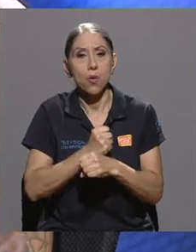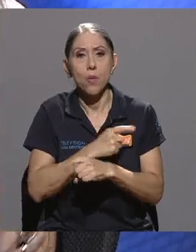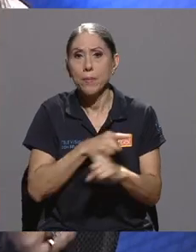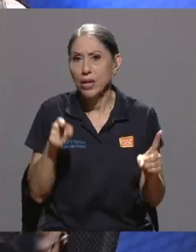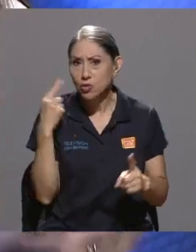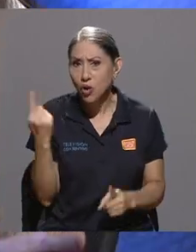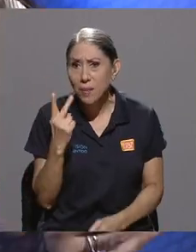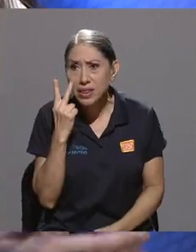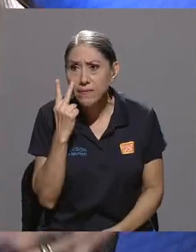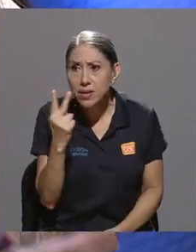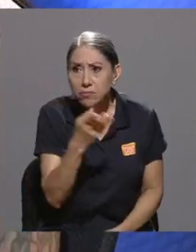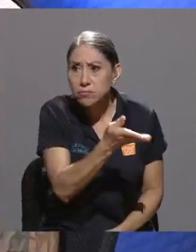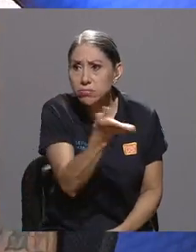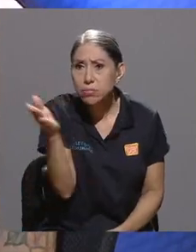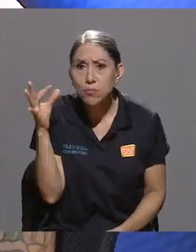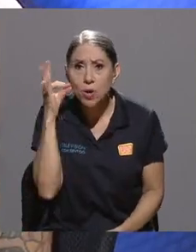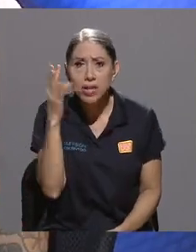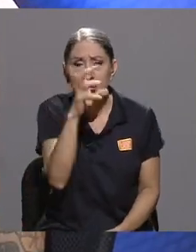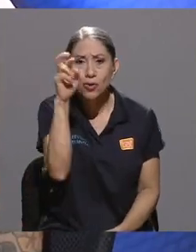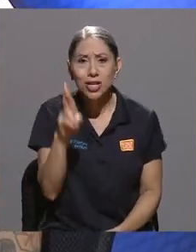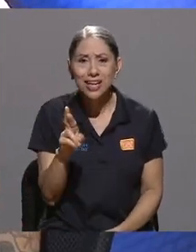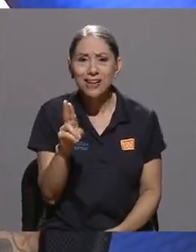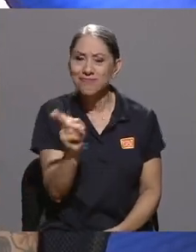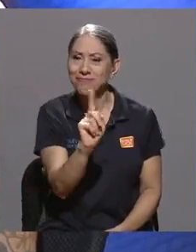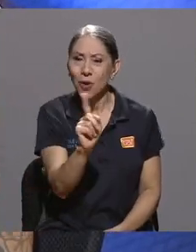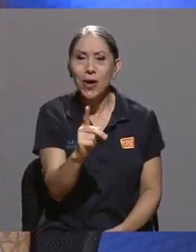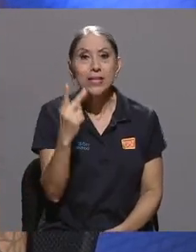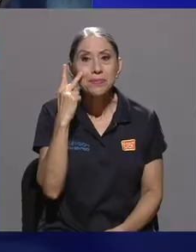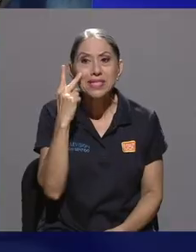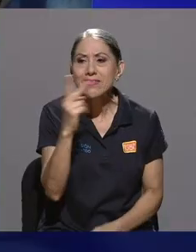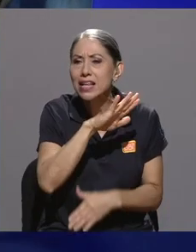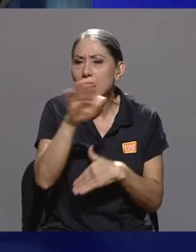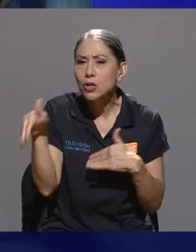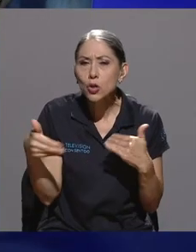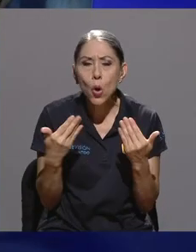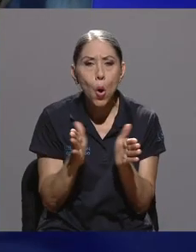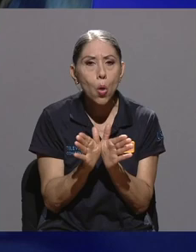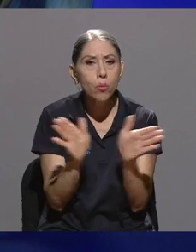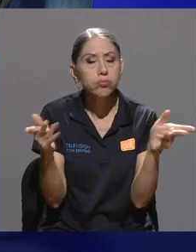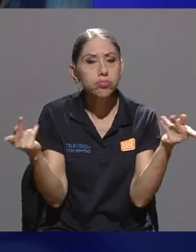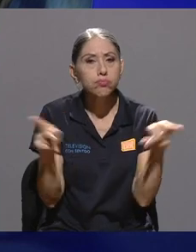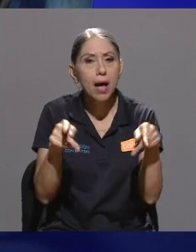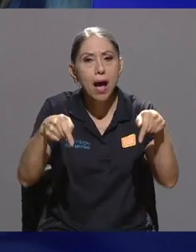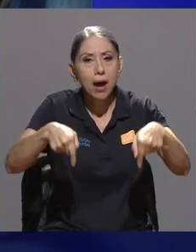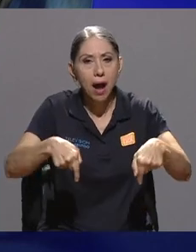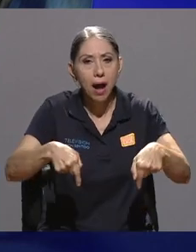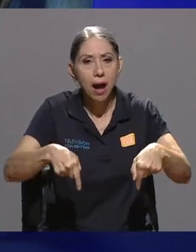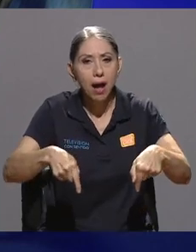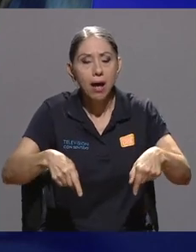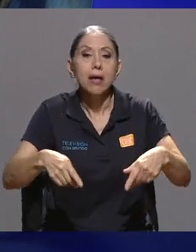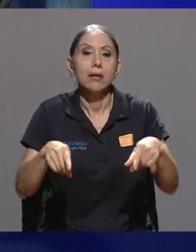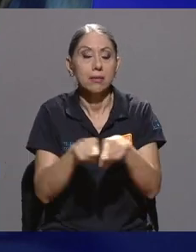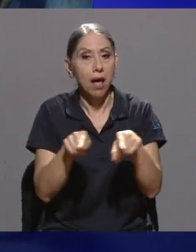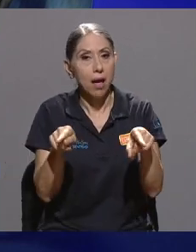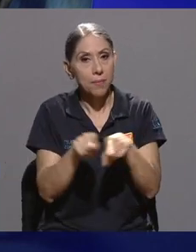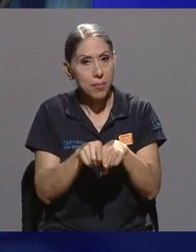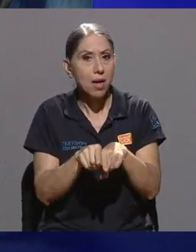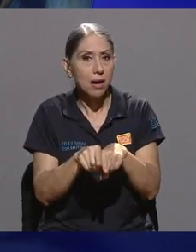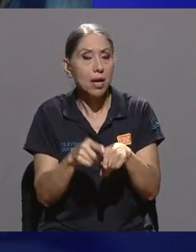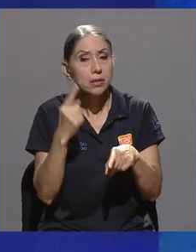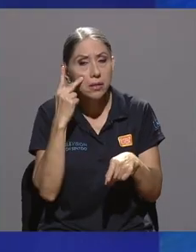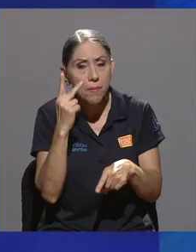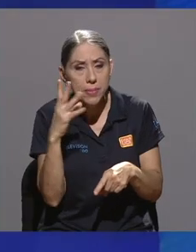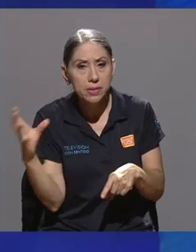visibilizar a las mujeres en Costa Rica, es visibilizar todas las historias, ¿no?, que pasan acá. Entonces, también es visibilizar el cine